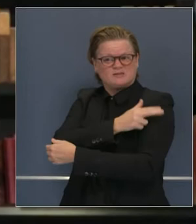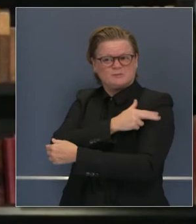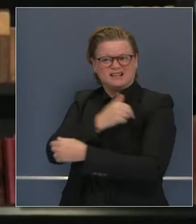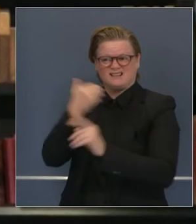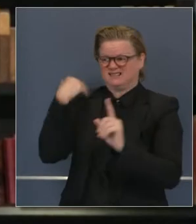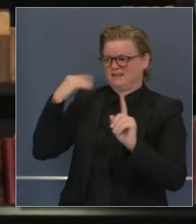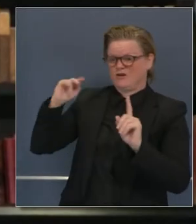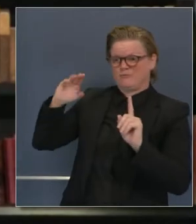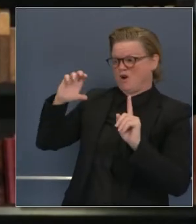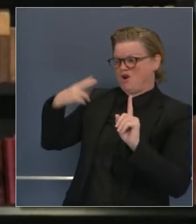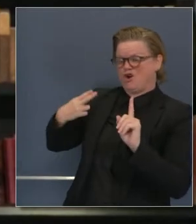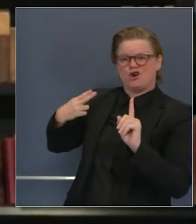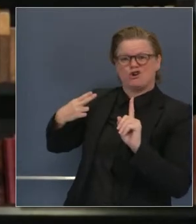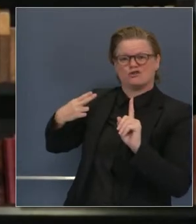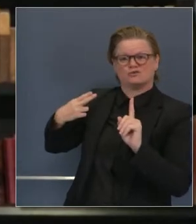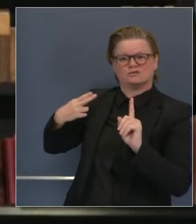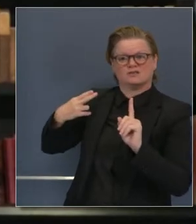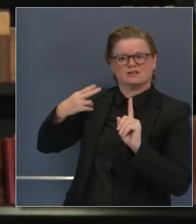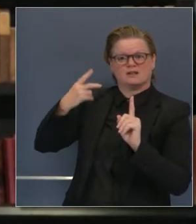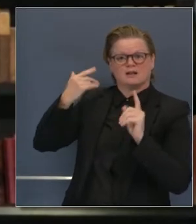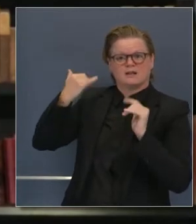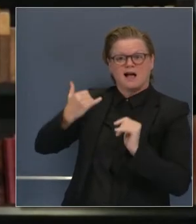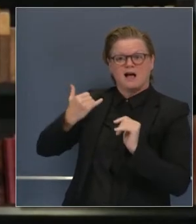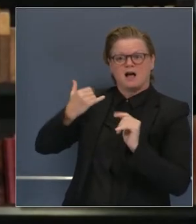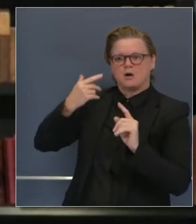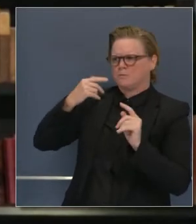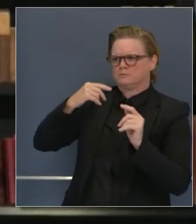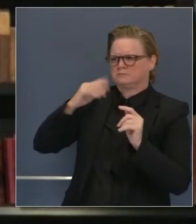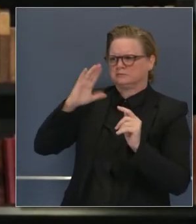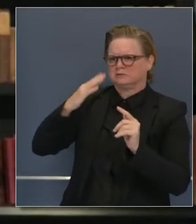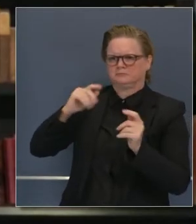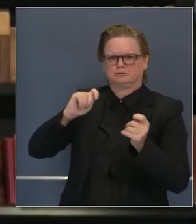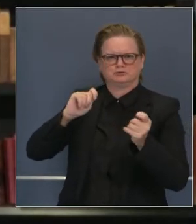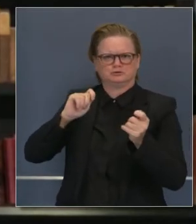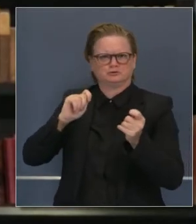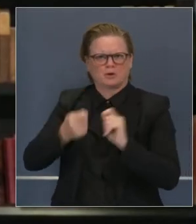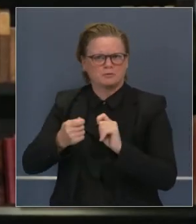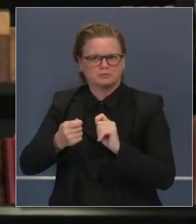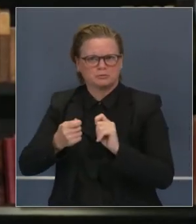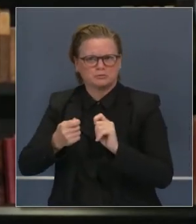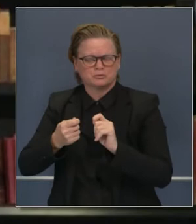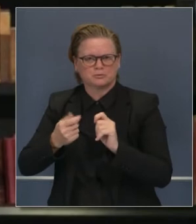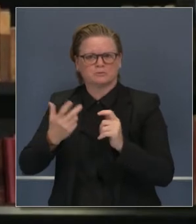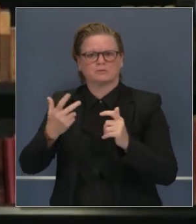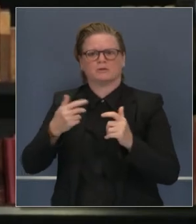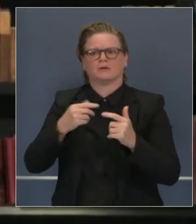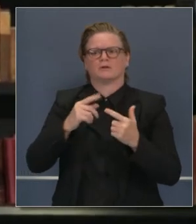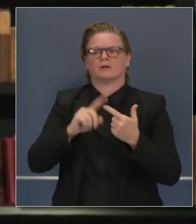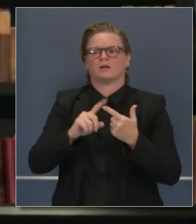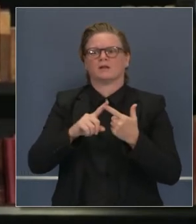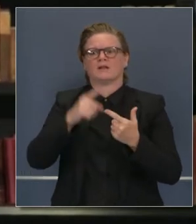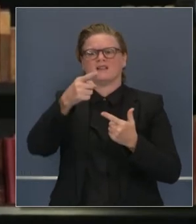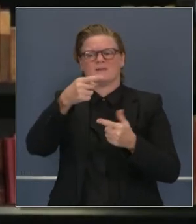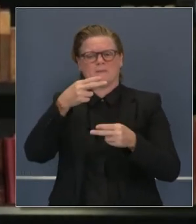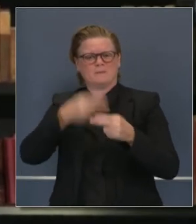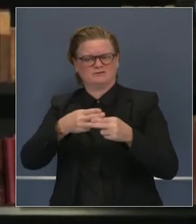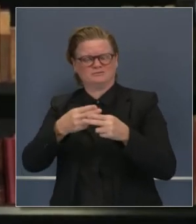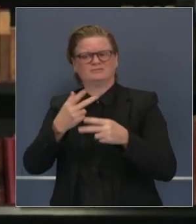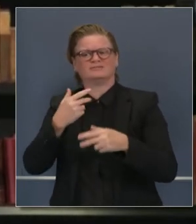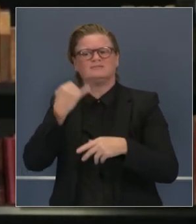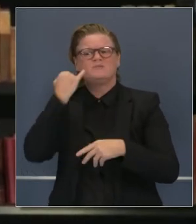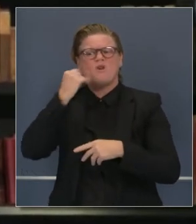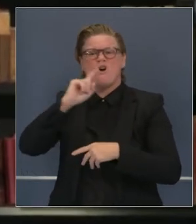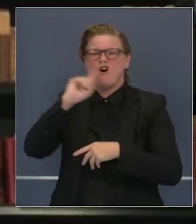hospitales. Y en segundo lugar, quería preguntarle también, en nuestras